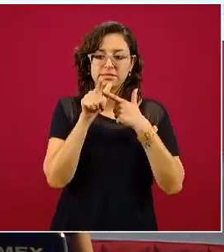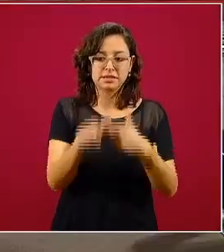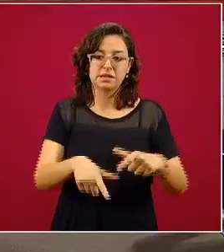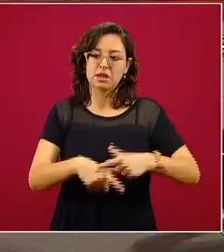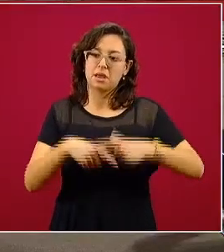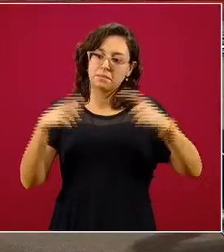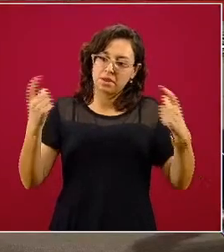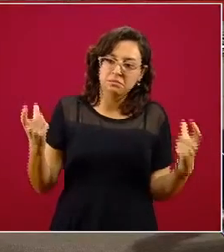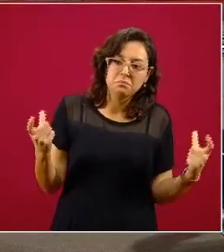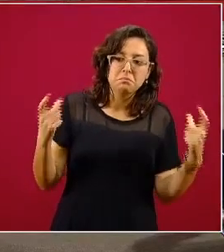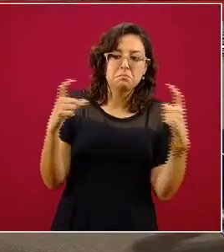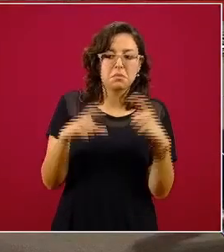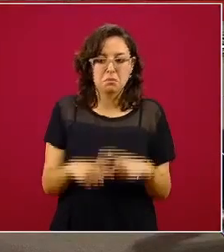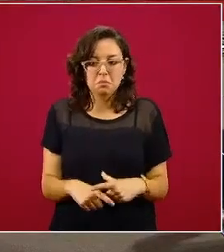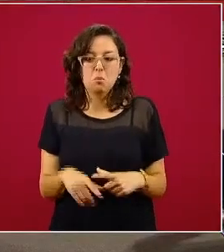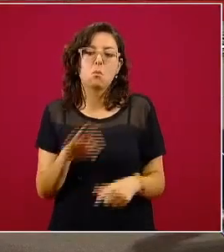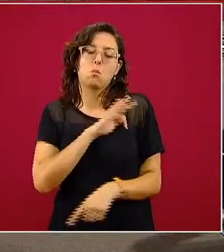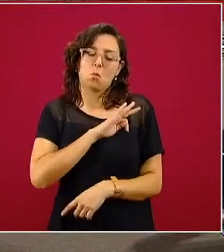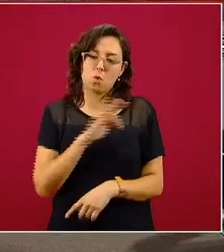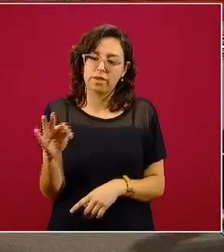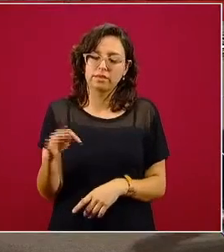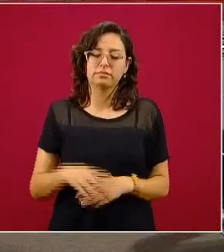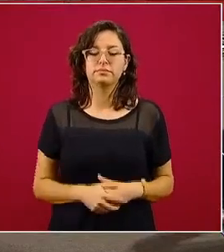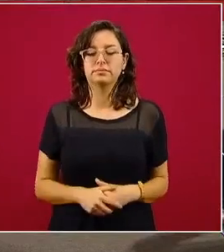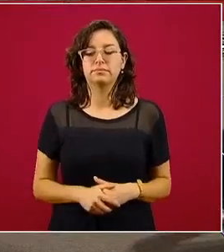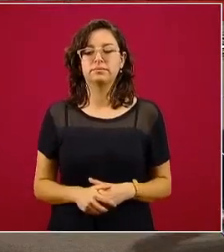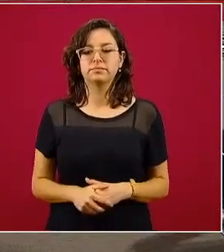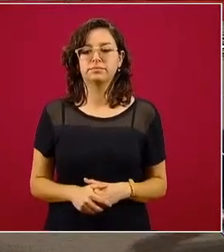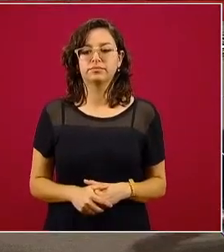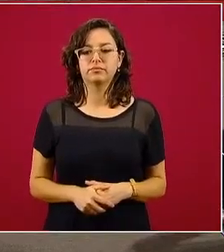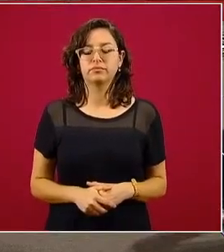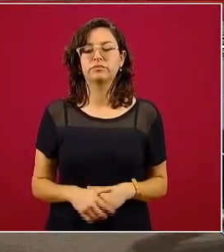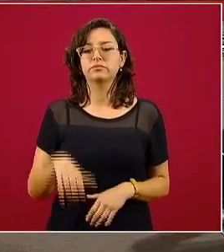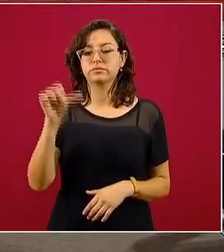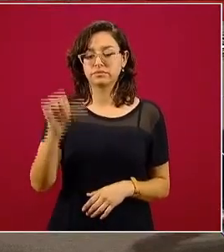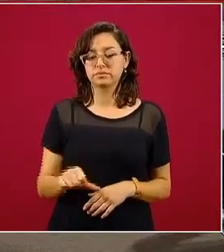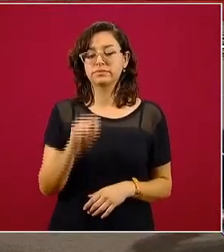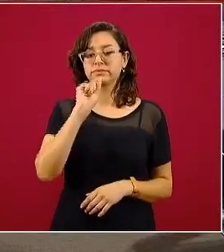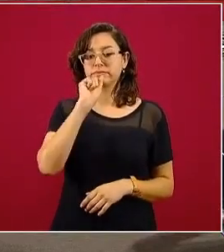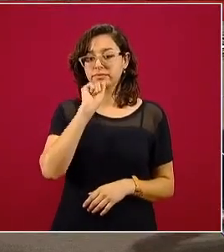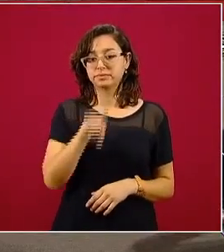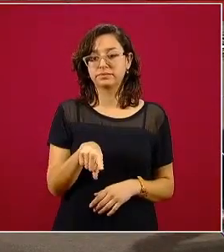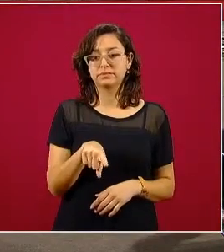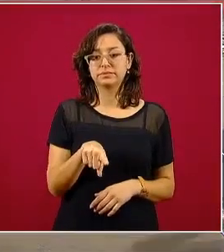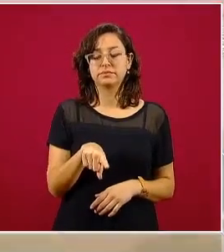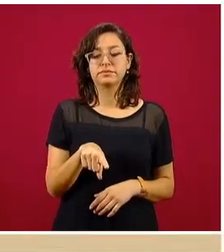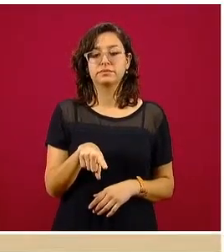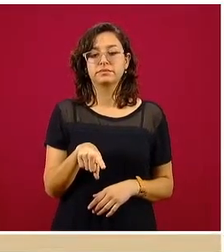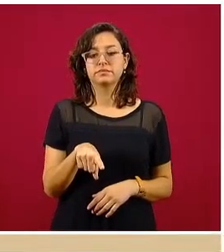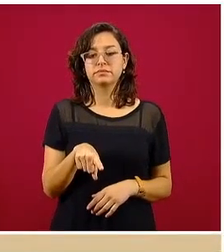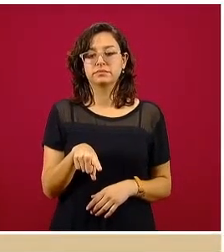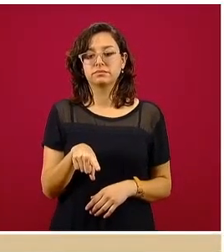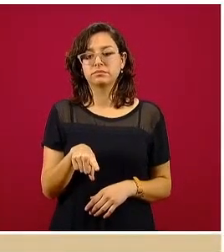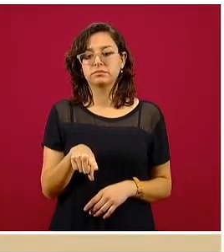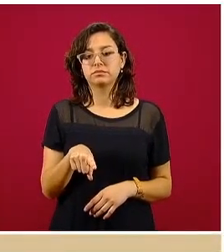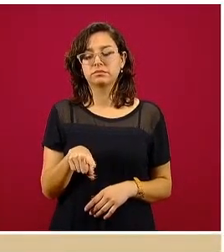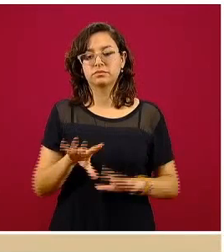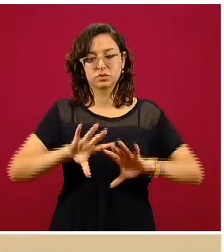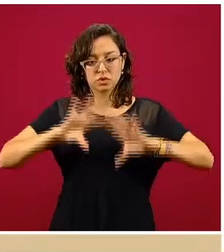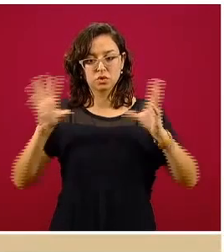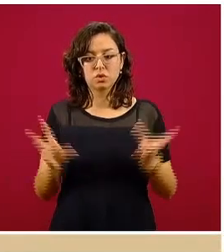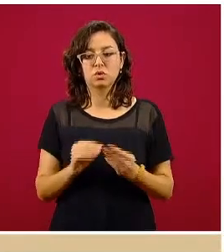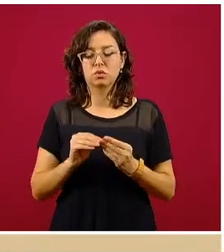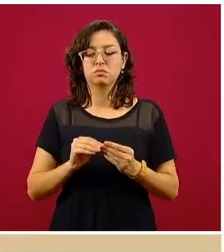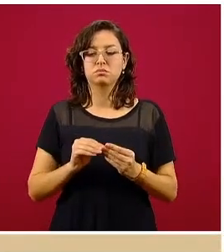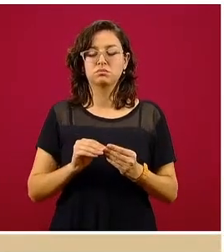puede incrementarse o también puede disminuir. El día de hoy también se confirma en total,